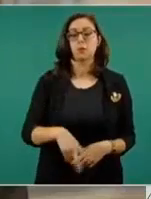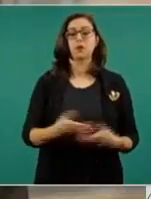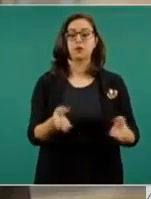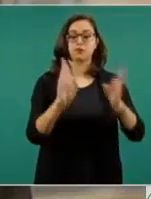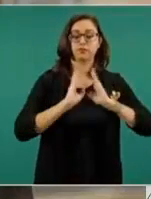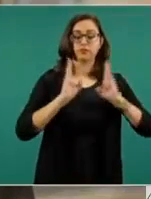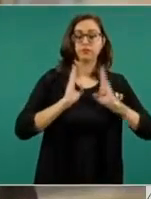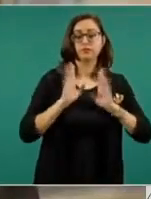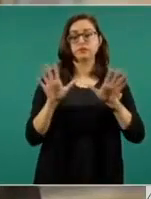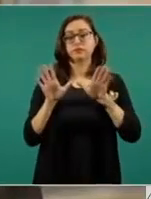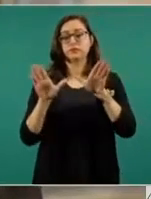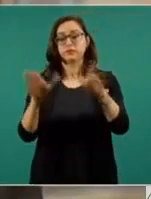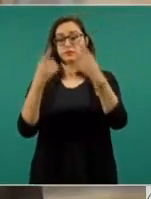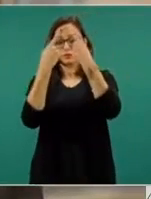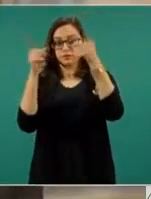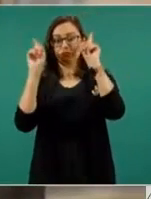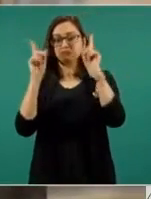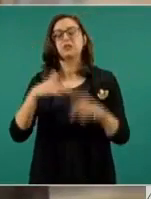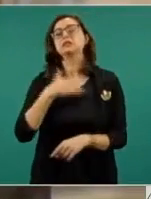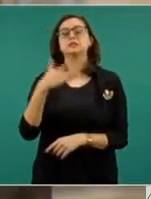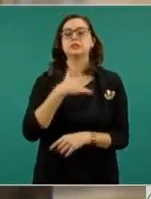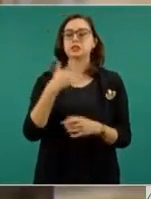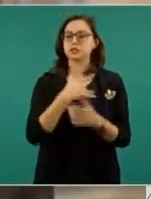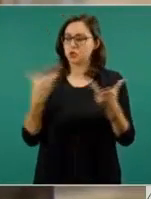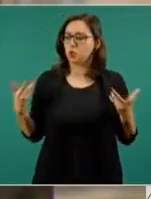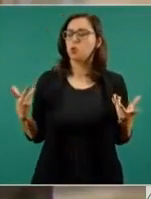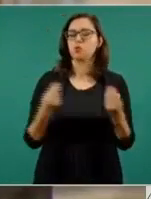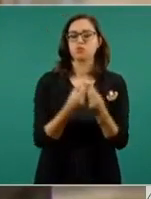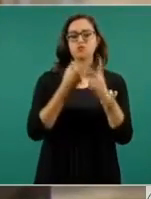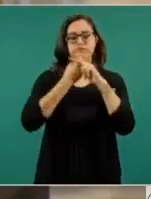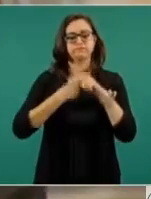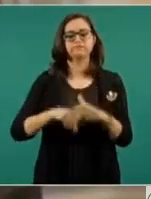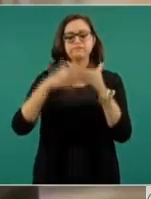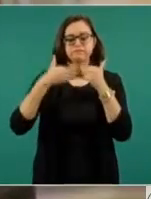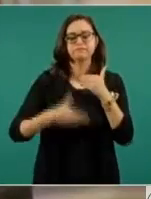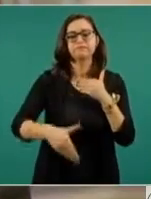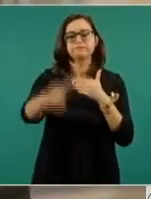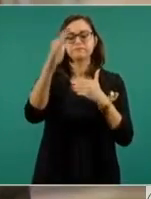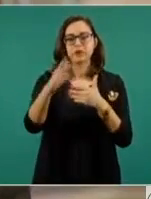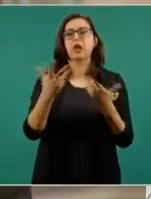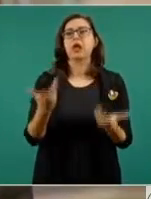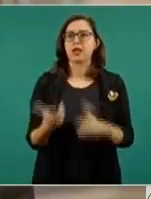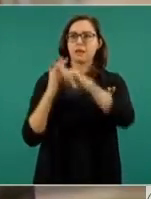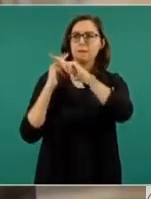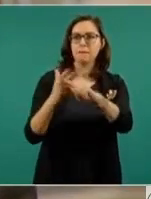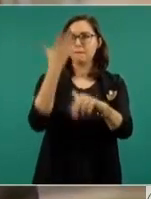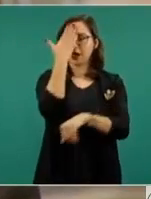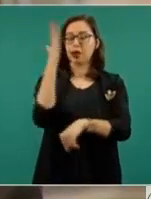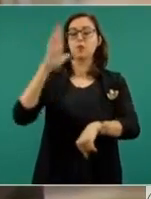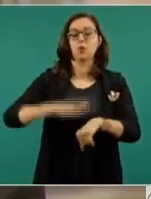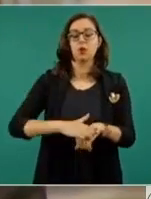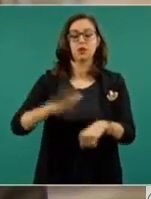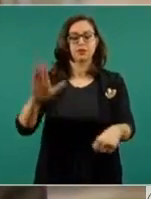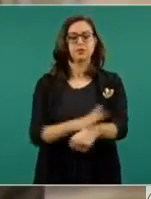Armada, nos llena de orgullo conmemorar el inicio de la lucha por la independencia nacional, ya que su misma